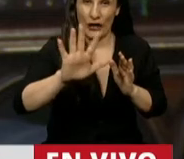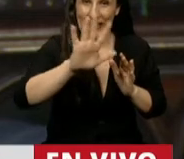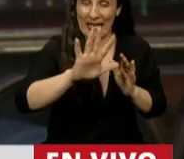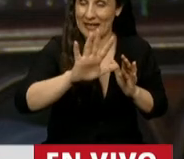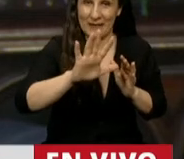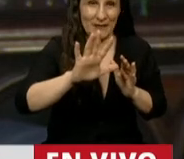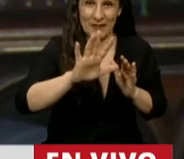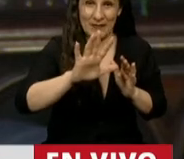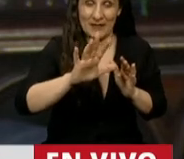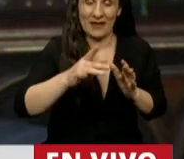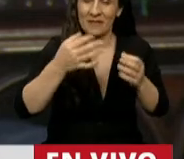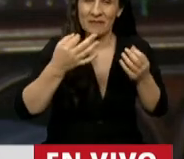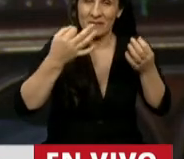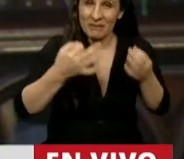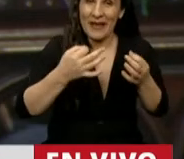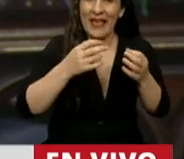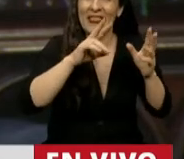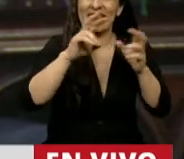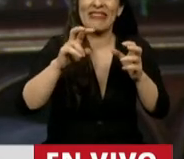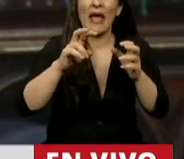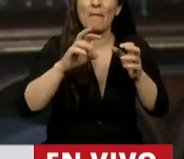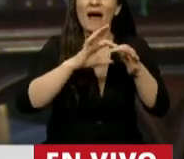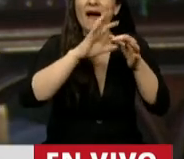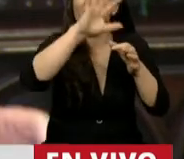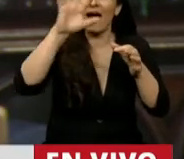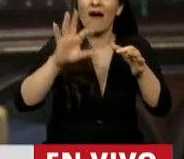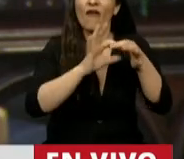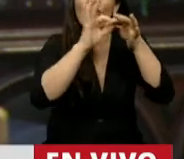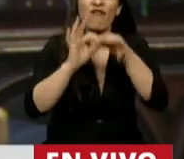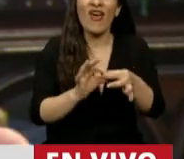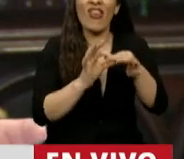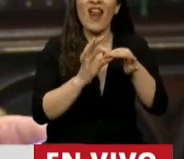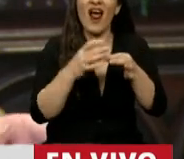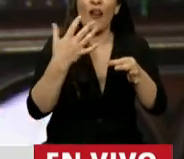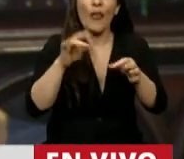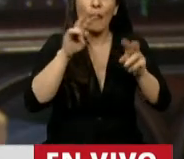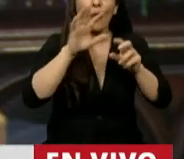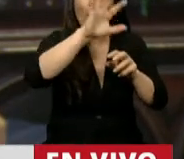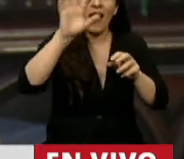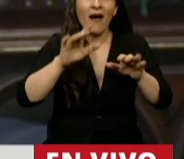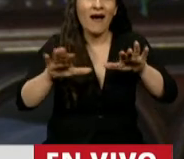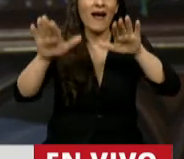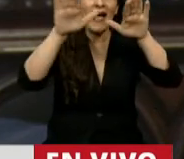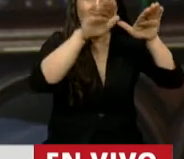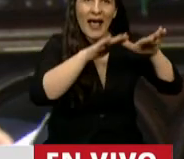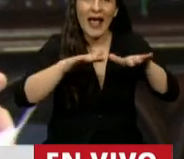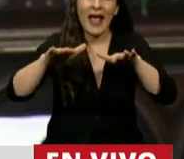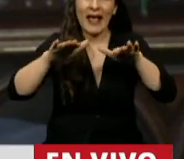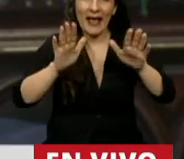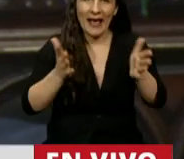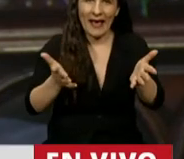Los verdaderos temas federales tienen que hacer que haya un equilibrio. Pero si, volviendo al principio de esta imposición que estoy haciendo,